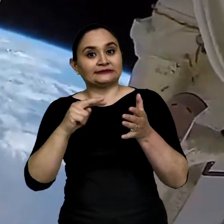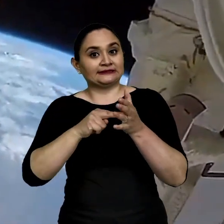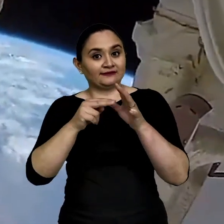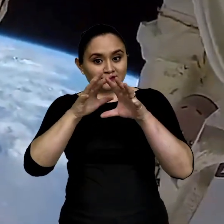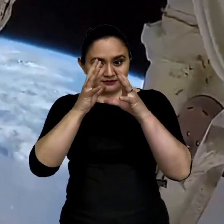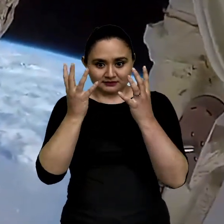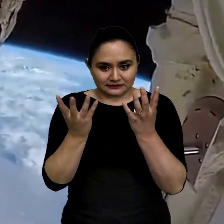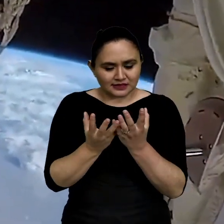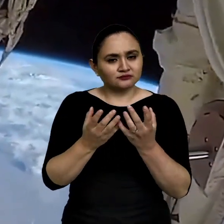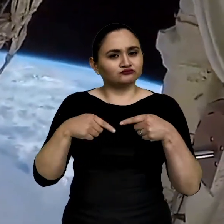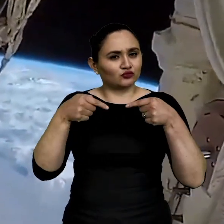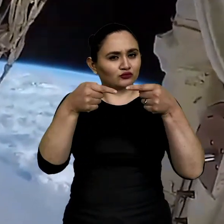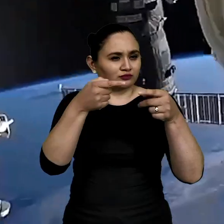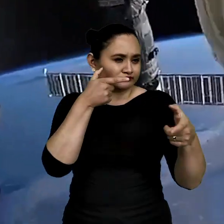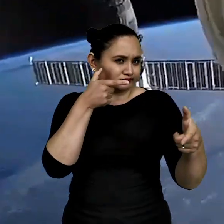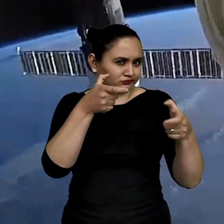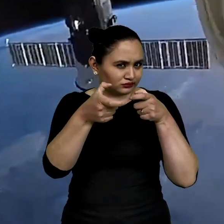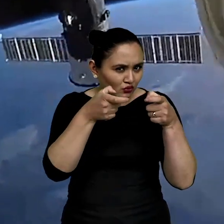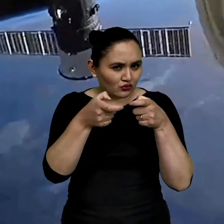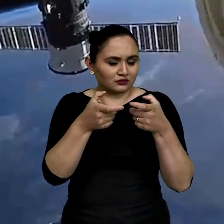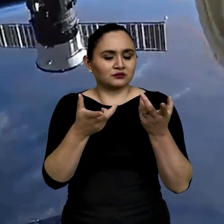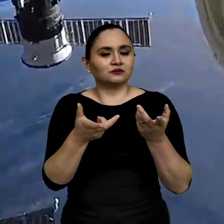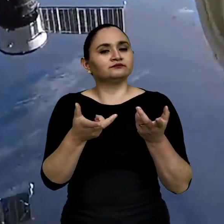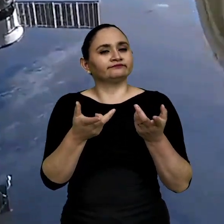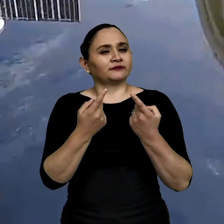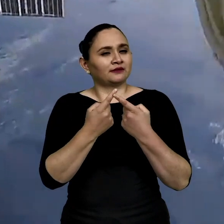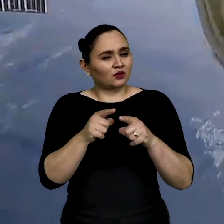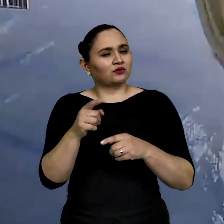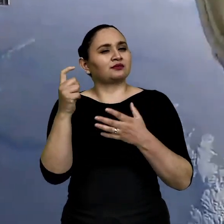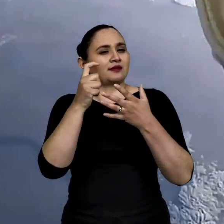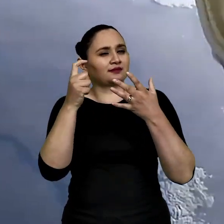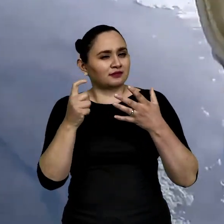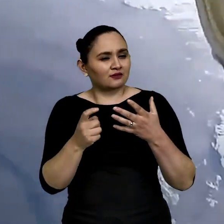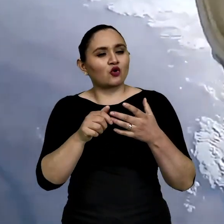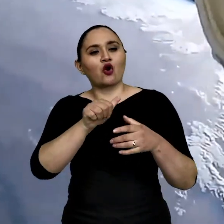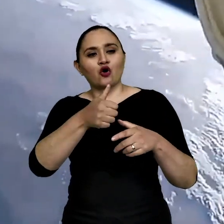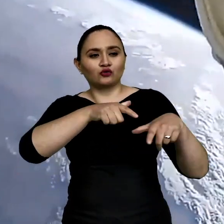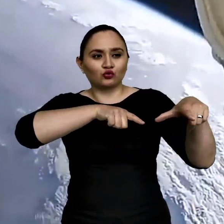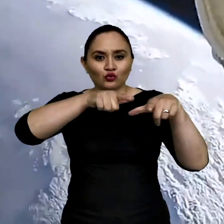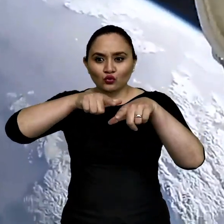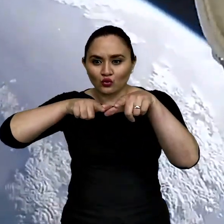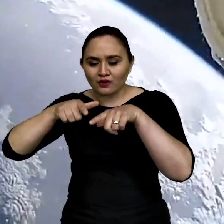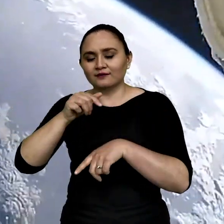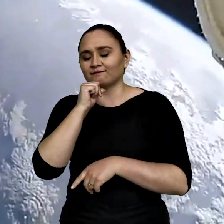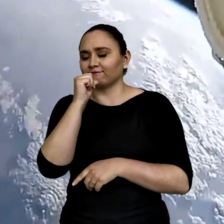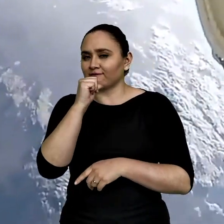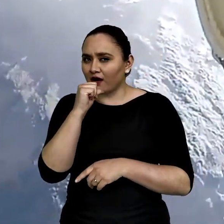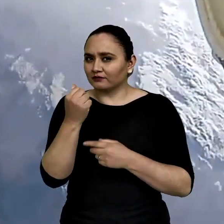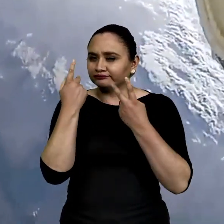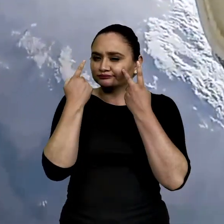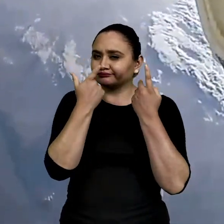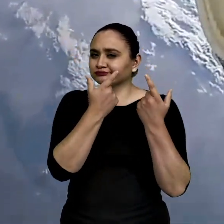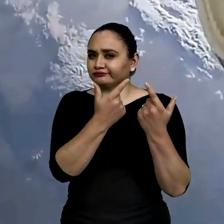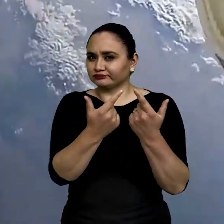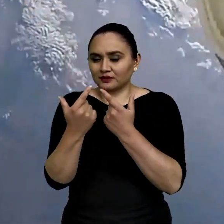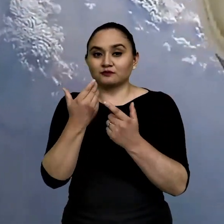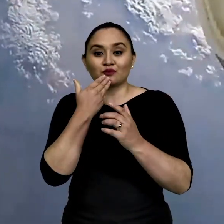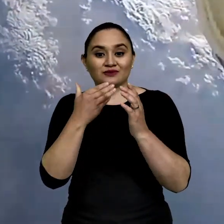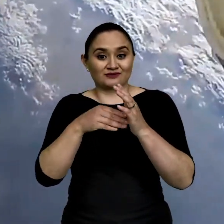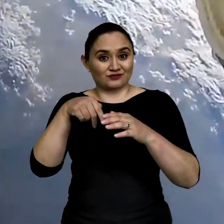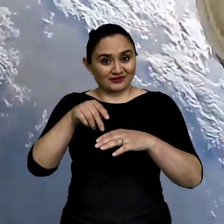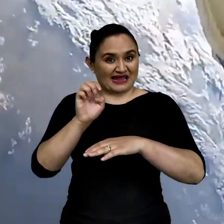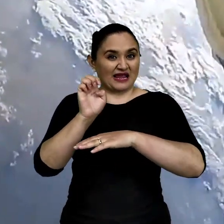monitoreado. No tanto como quisiéramos, porque todavía hay partes que es muy difícil analizar. Por ejemplo, los Andes ecuatorianos.